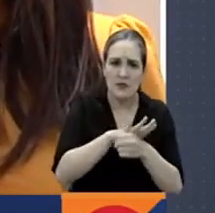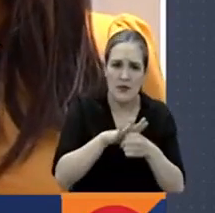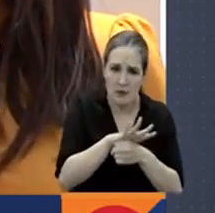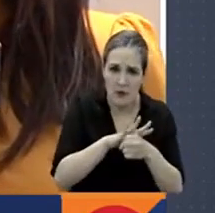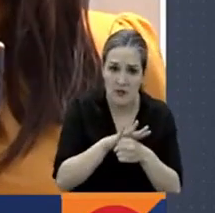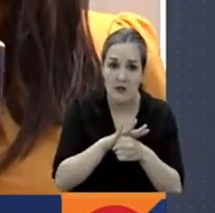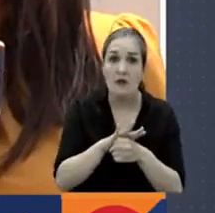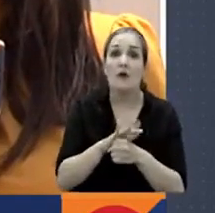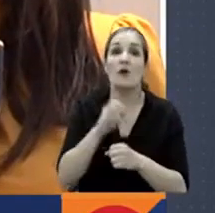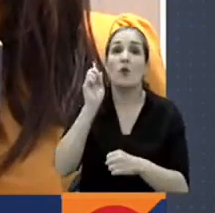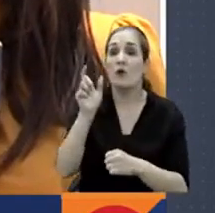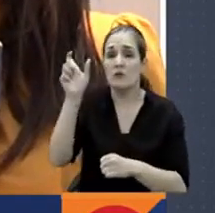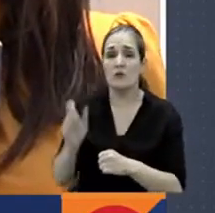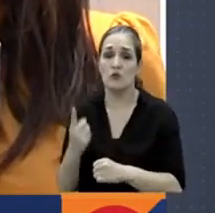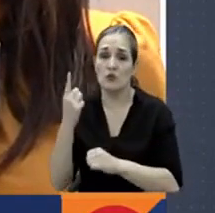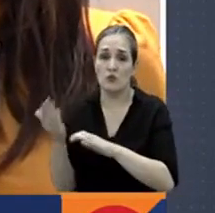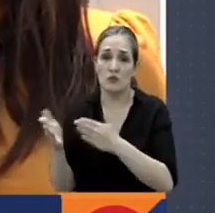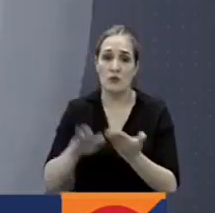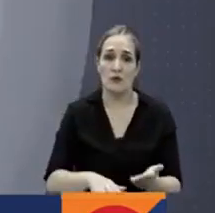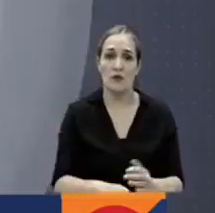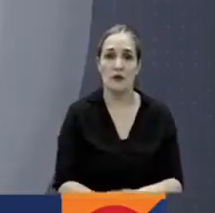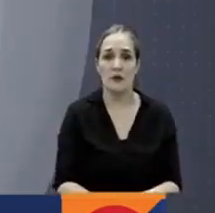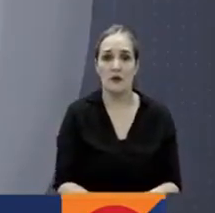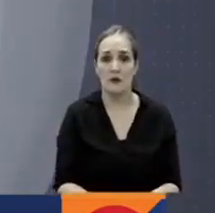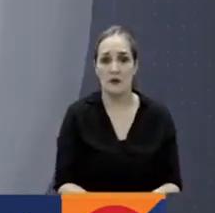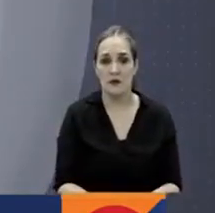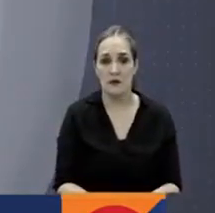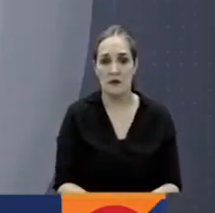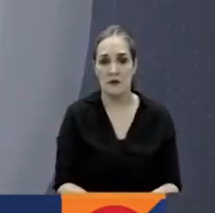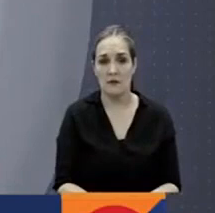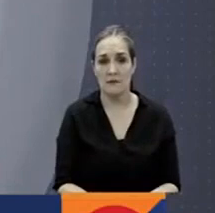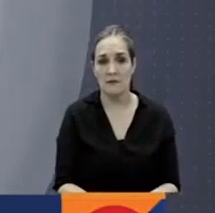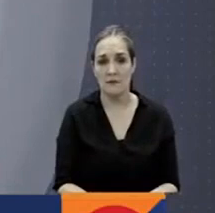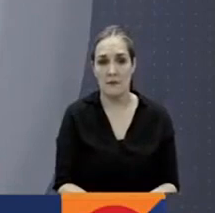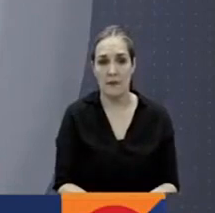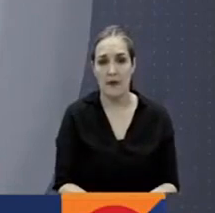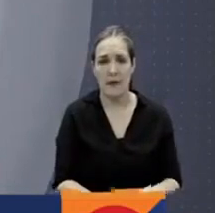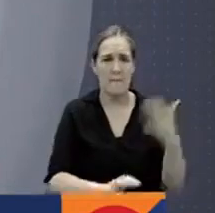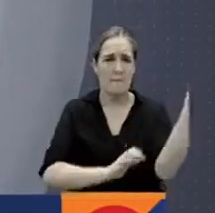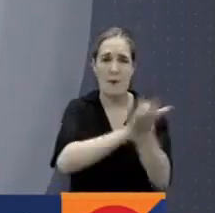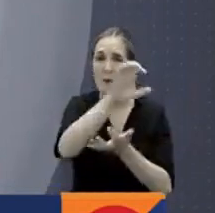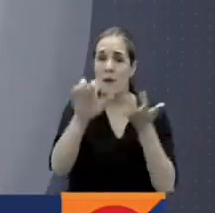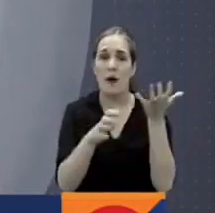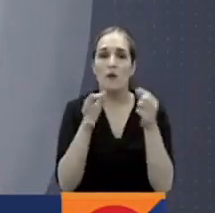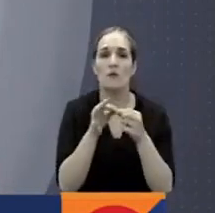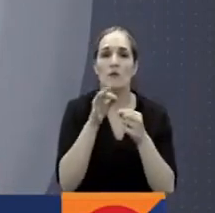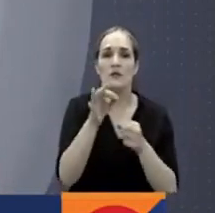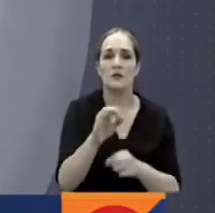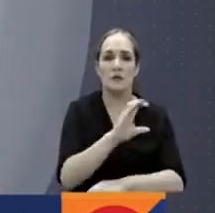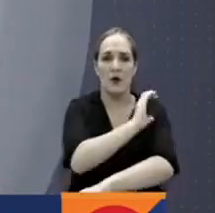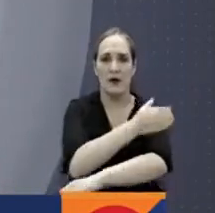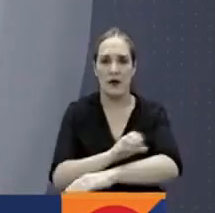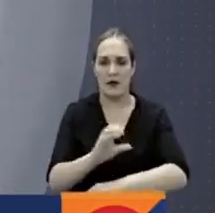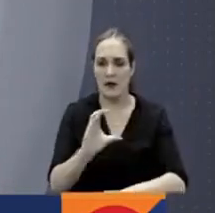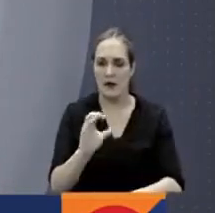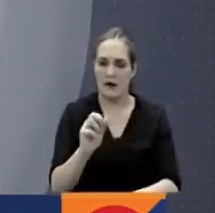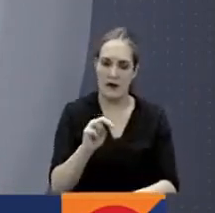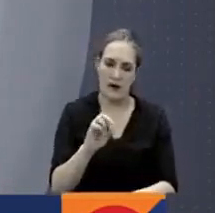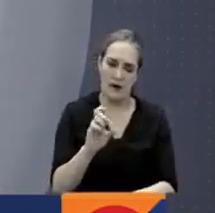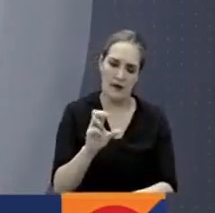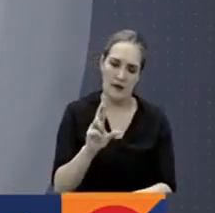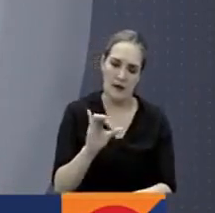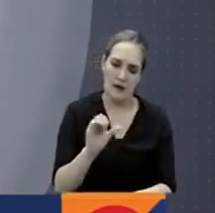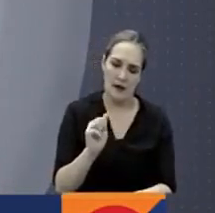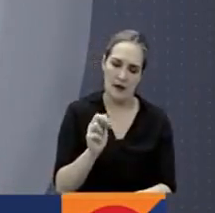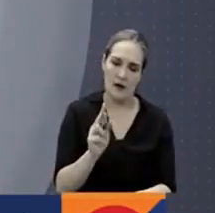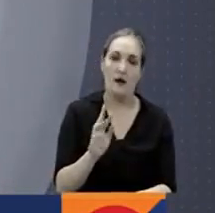le quitaron la muerte a una persona. Un altercado de orden público sucedió en el municipio de Candelaria en el sur del Atlántico